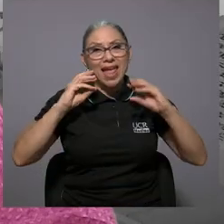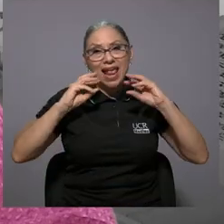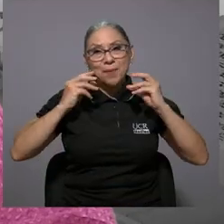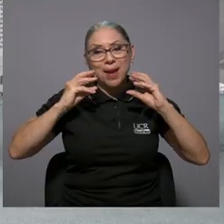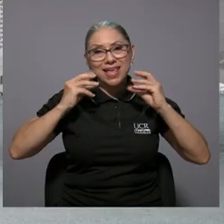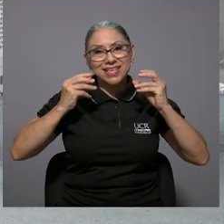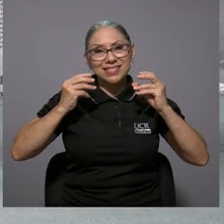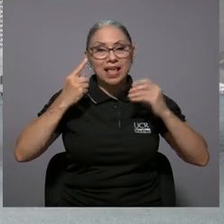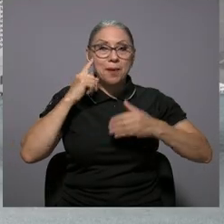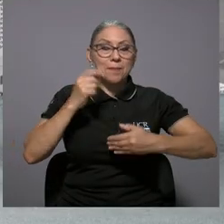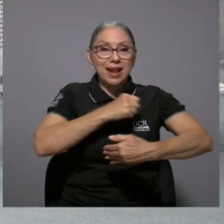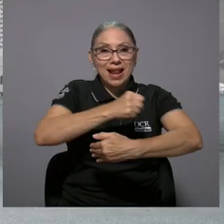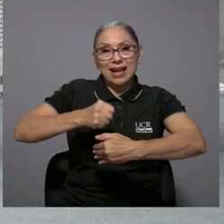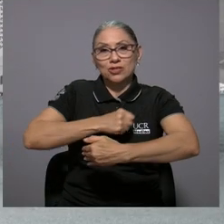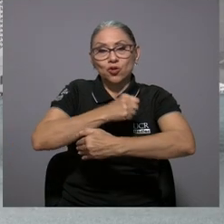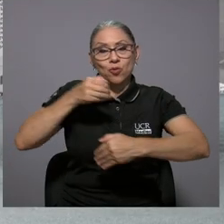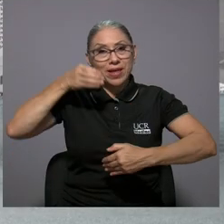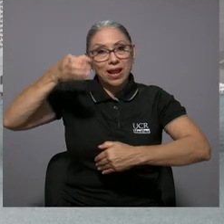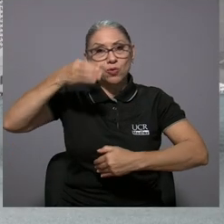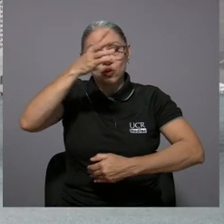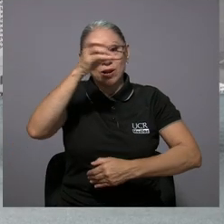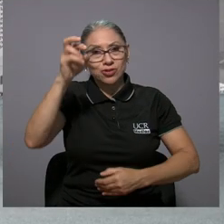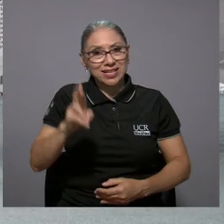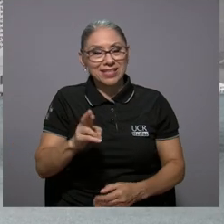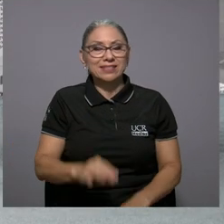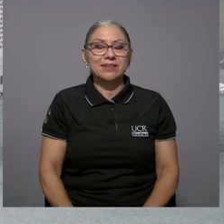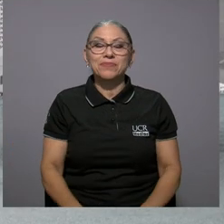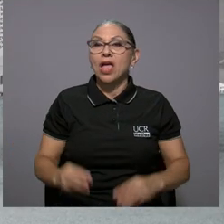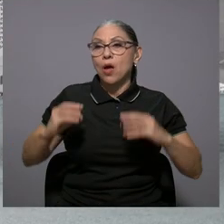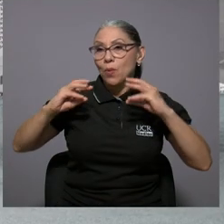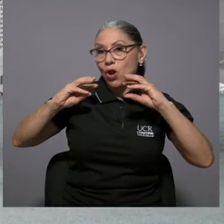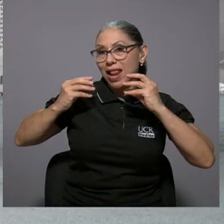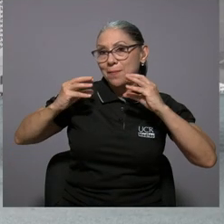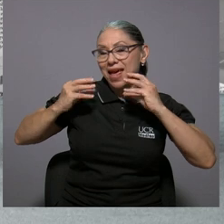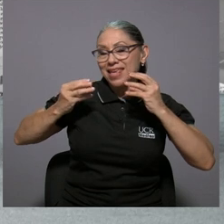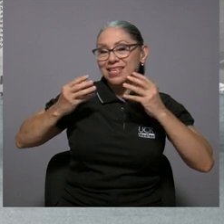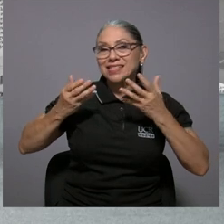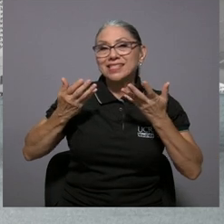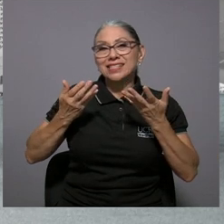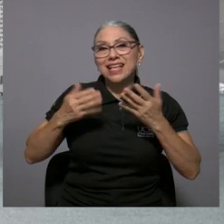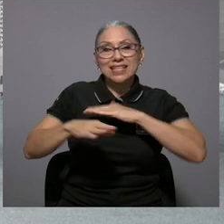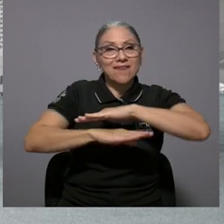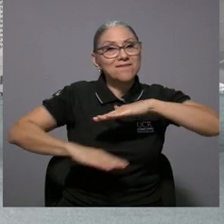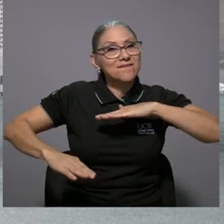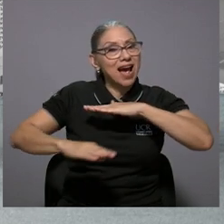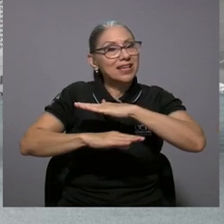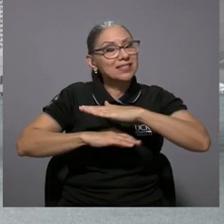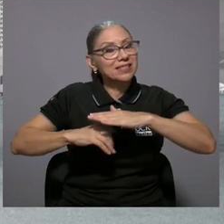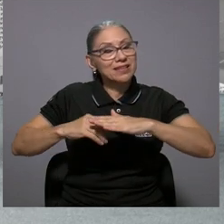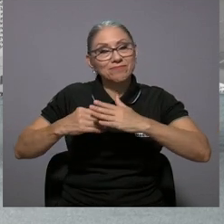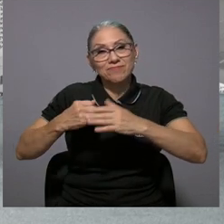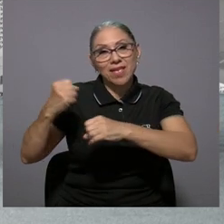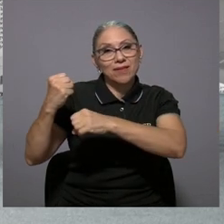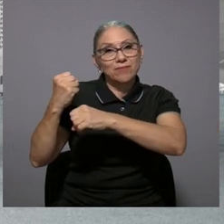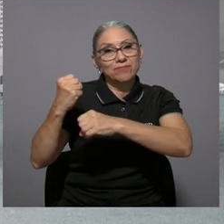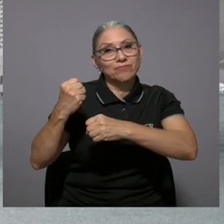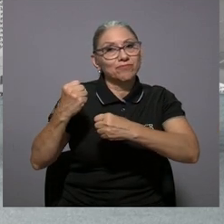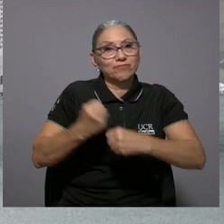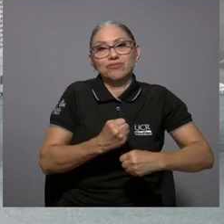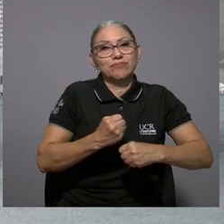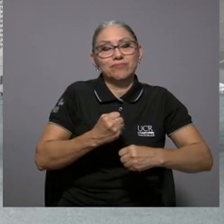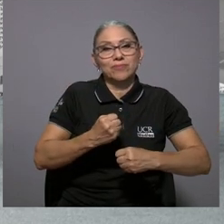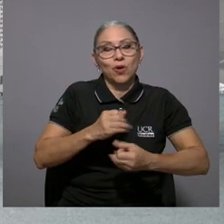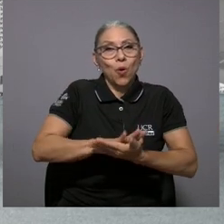¿qué significa para usted el maíz en la gastronomía y la cultura costarricense? bueno el maíz es la